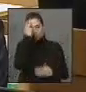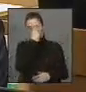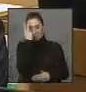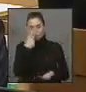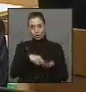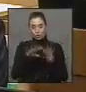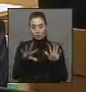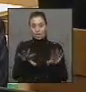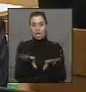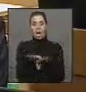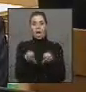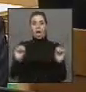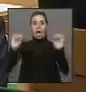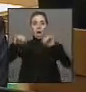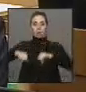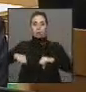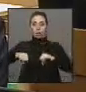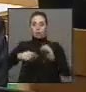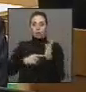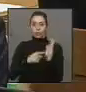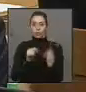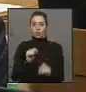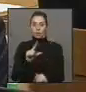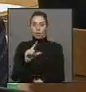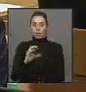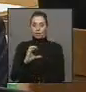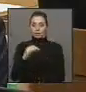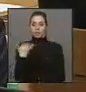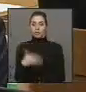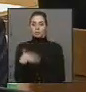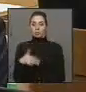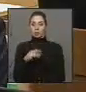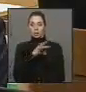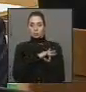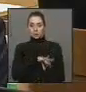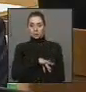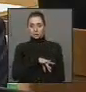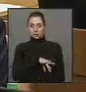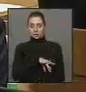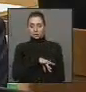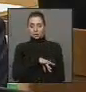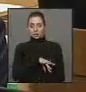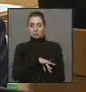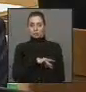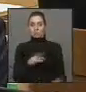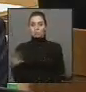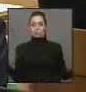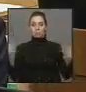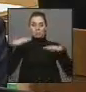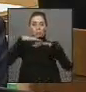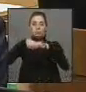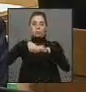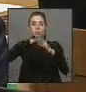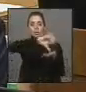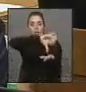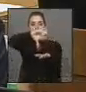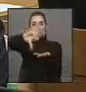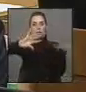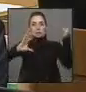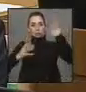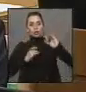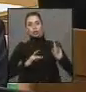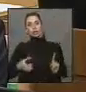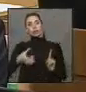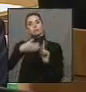aprobamos un Tratado de Libre Comercio que era tremendamente importante, sin duda para Chile, en su inserción del mundo y latinoamericana,